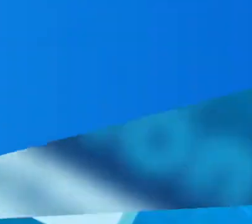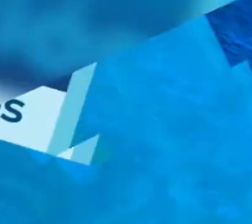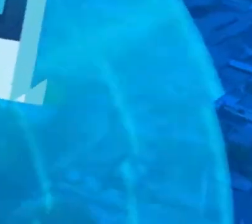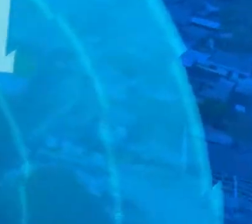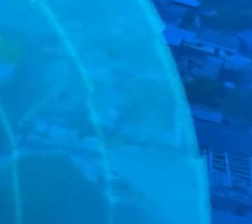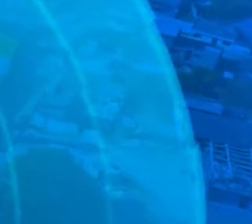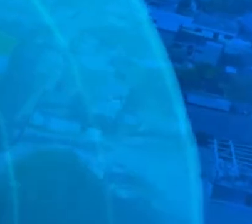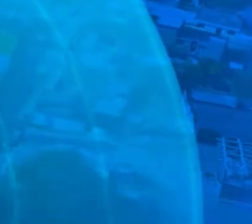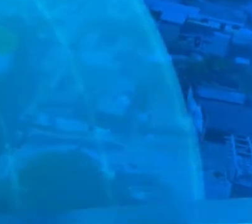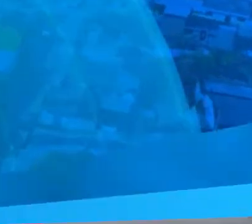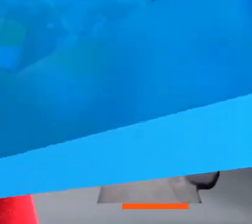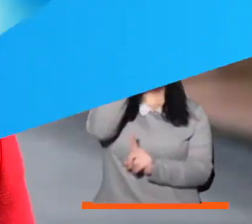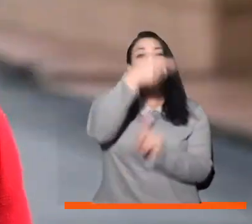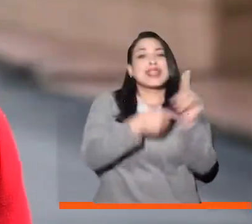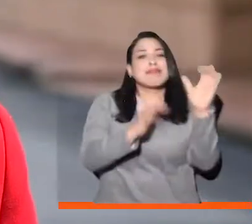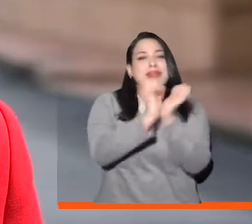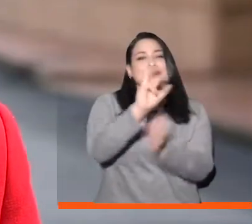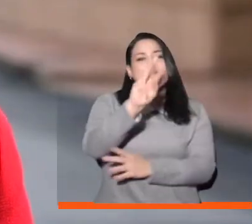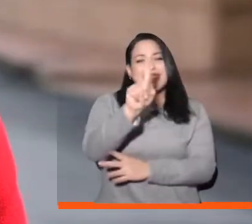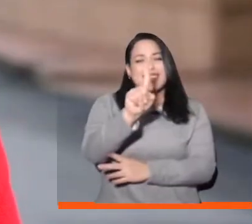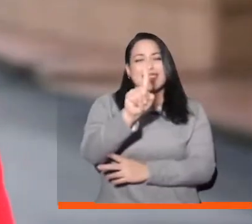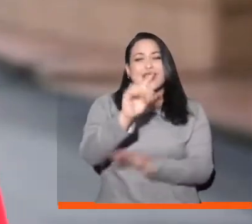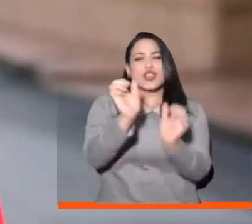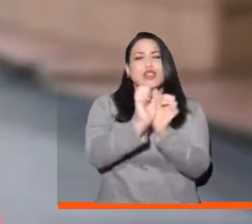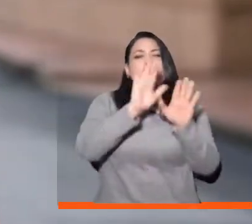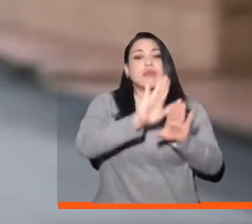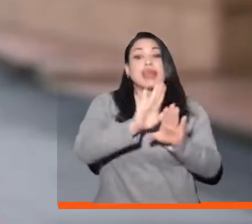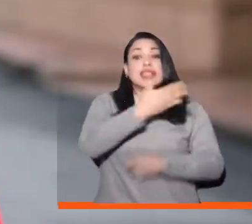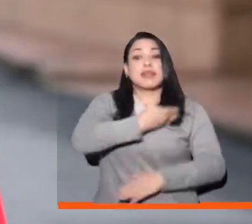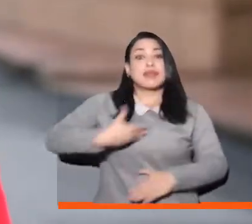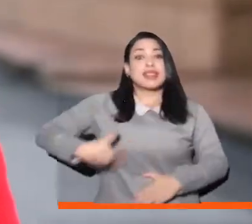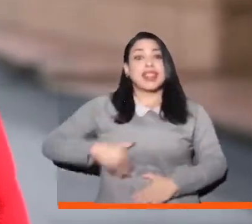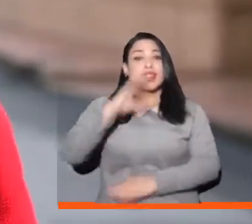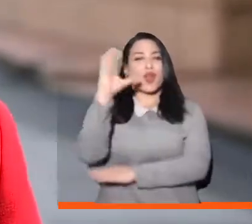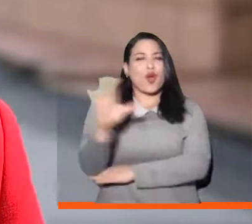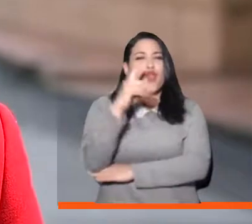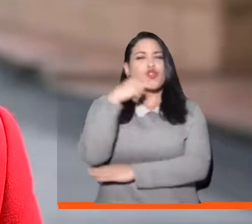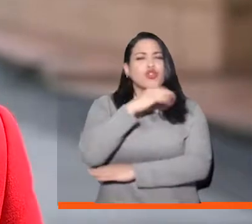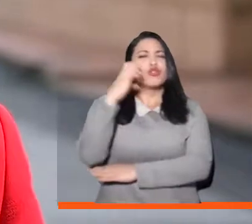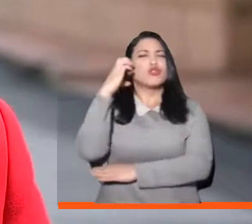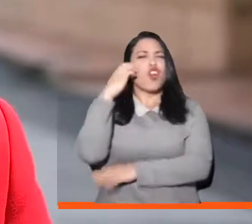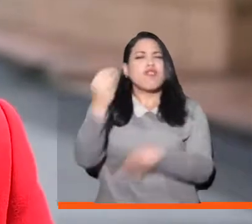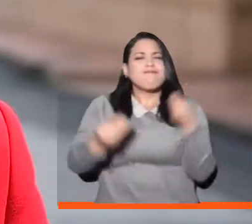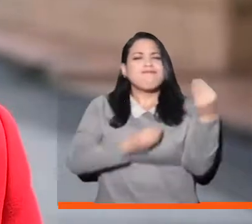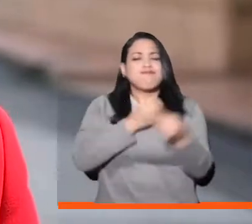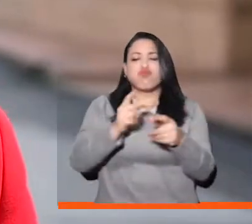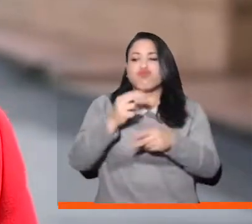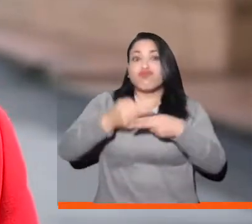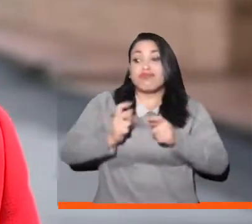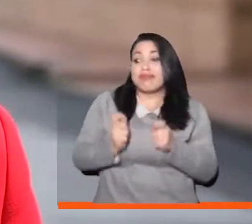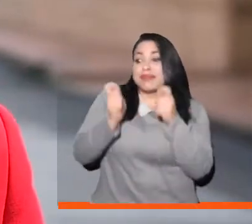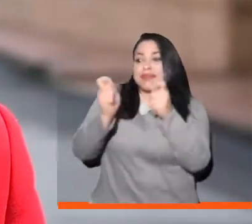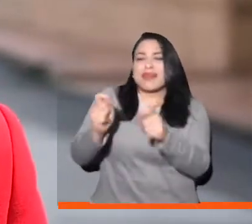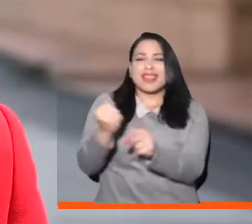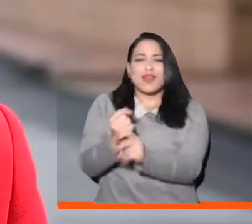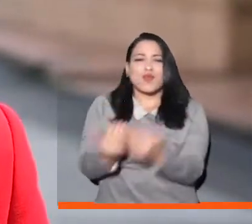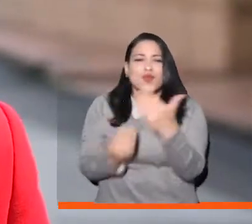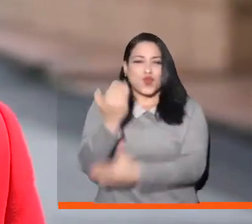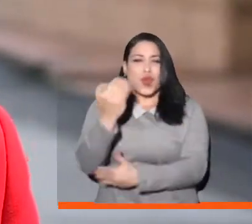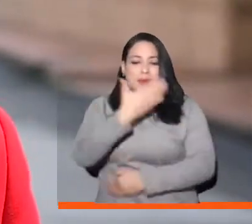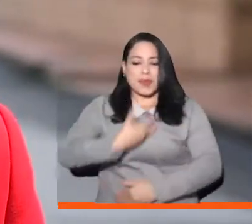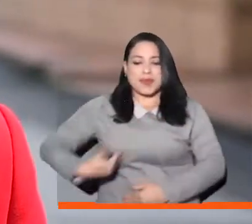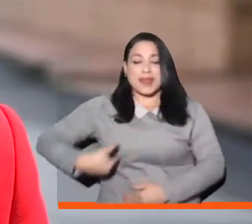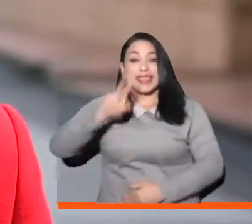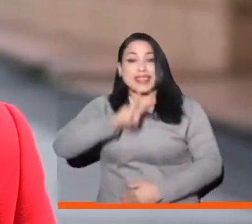restricciones El pasado 31 de mayo, el presidente de la República, Iván Duque Márquez posesionó a la vicepresidenta